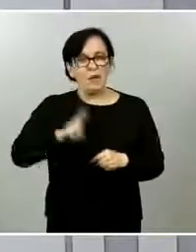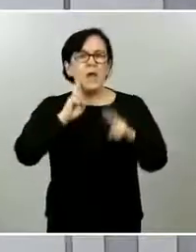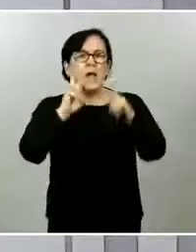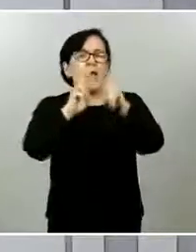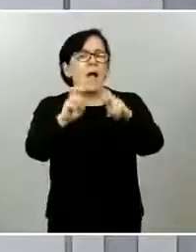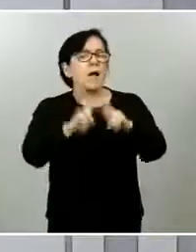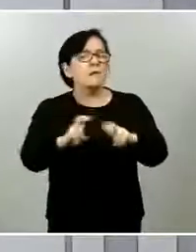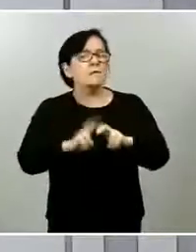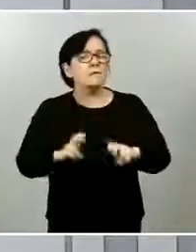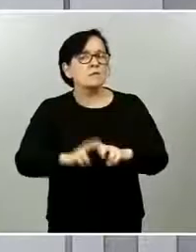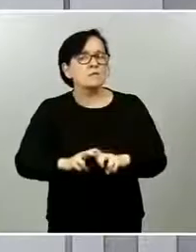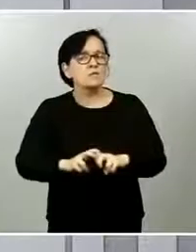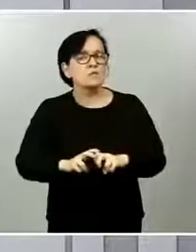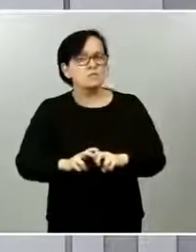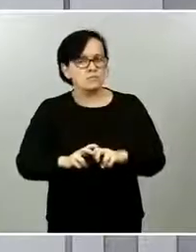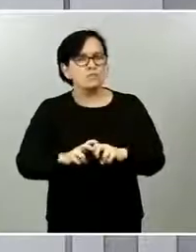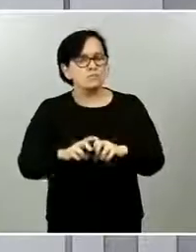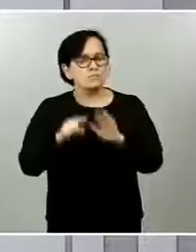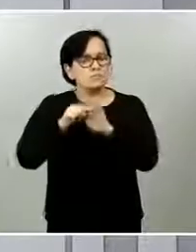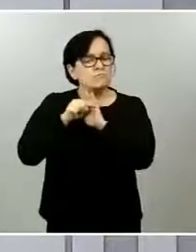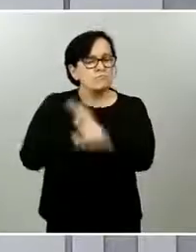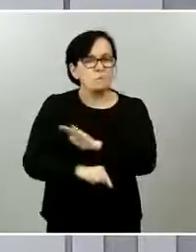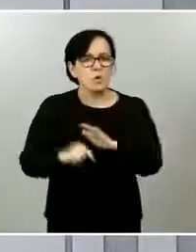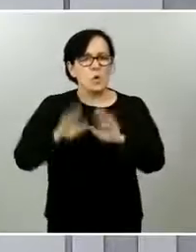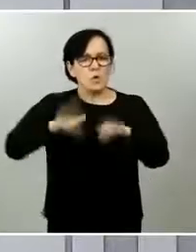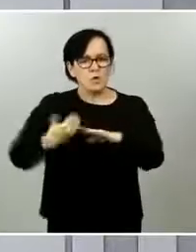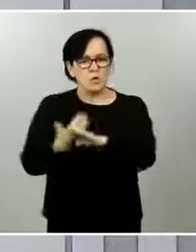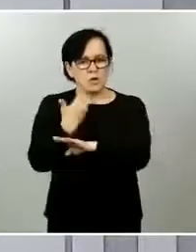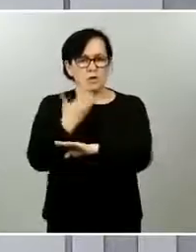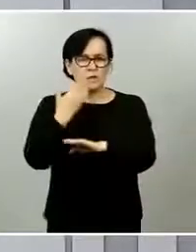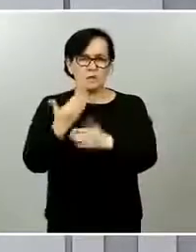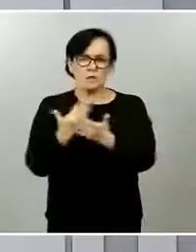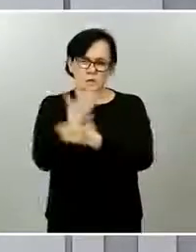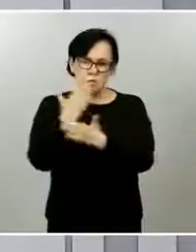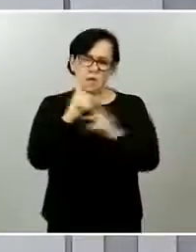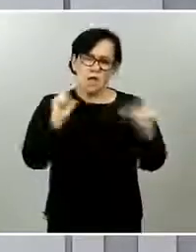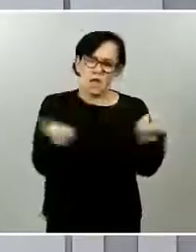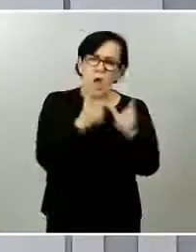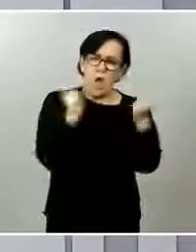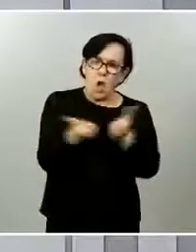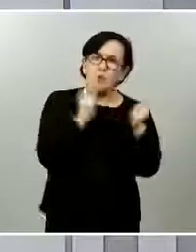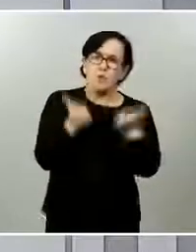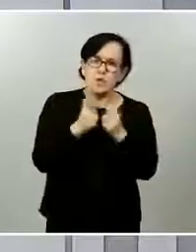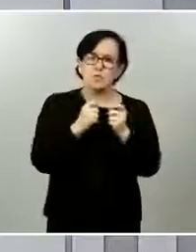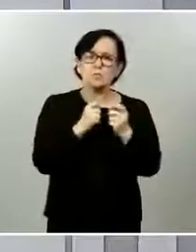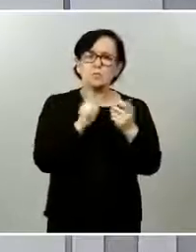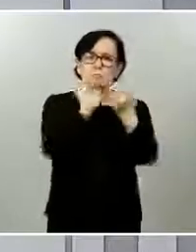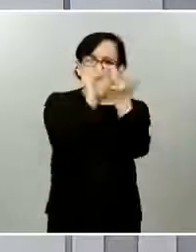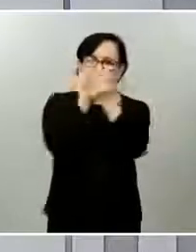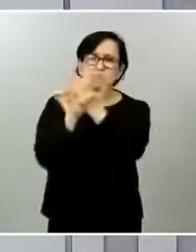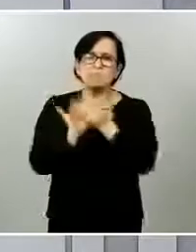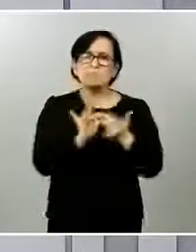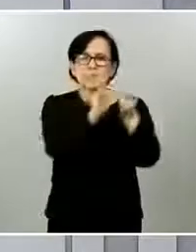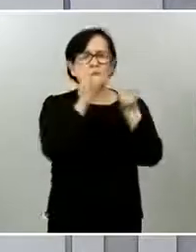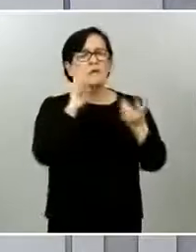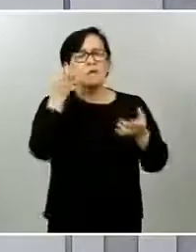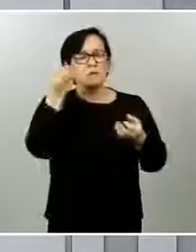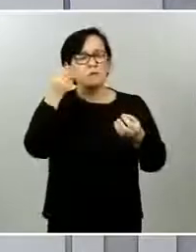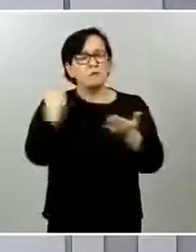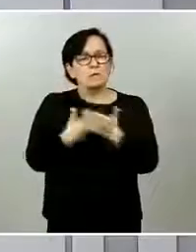Ministerio de Sanidad y de las comunidades autónomas. Y, en esta parte, queremos insistir. Ha sido un análisis